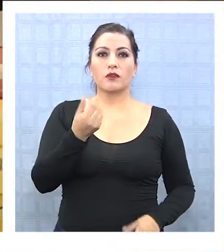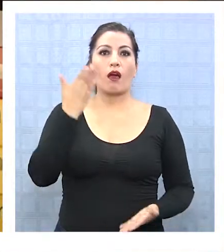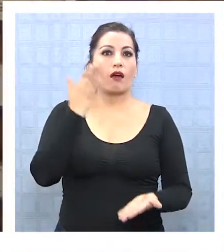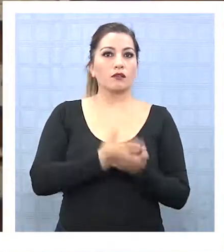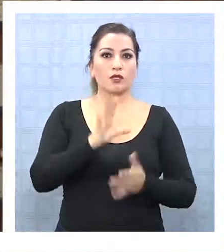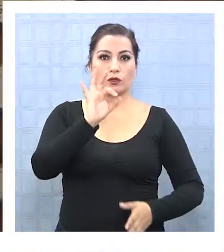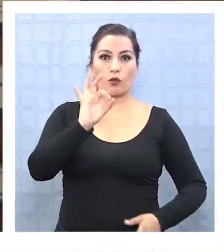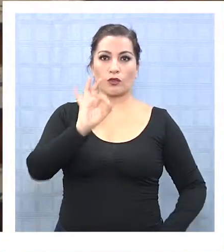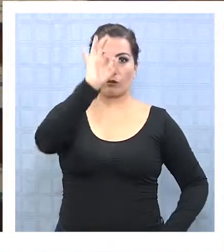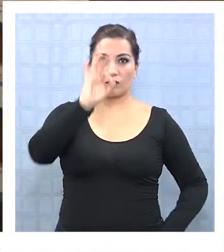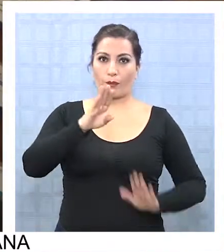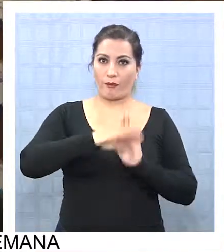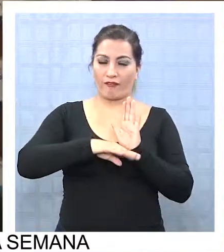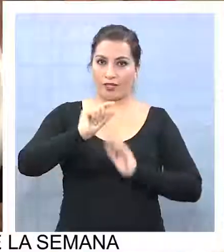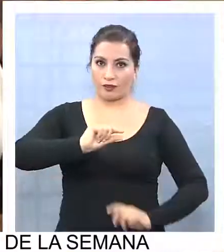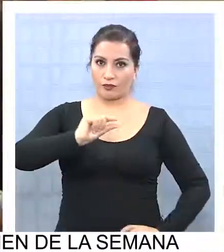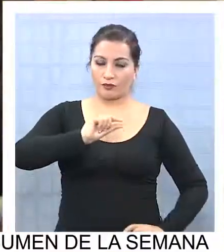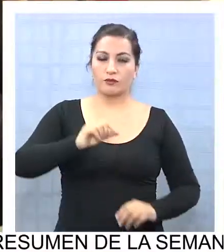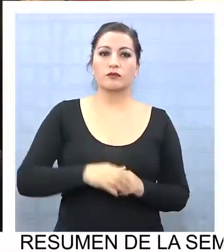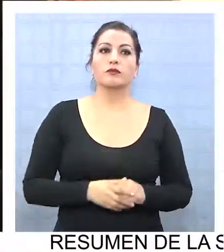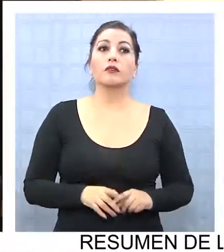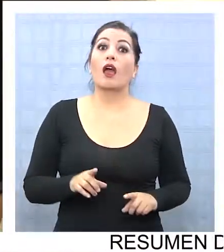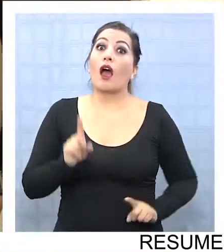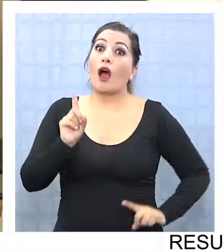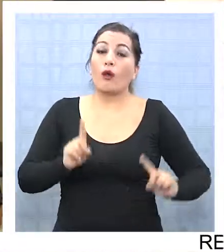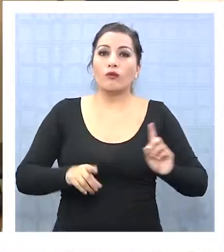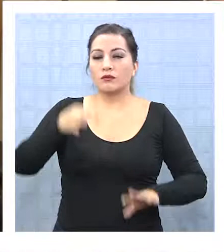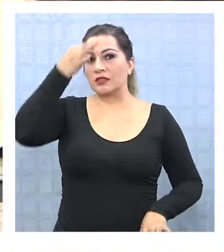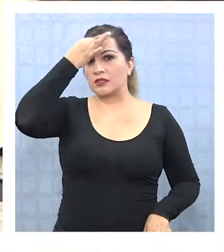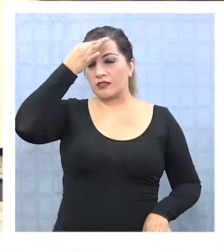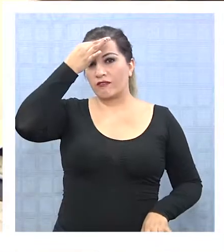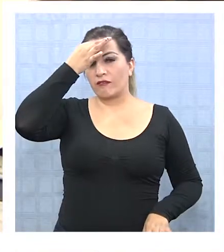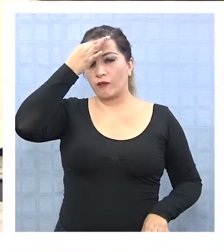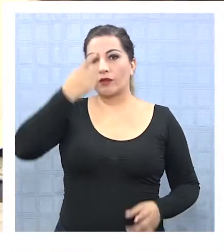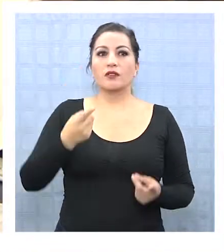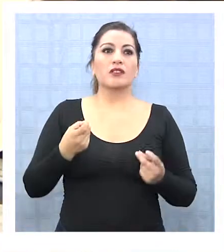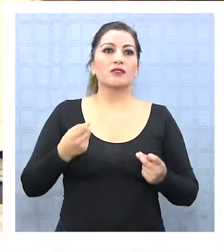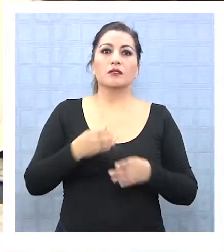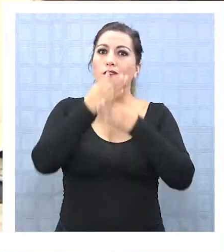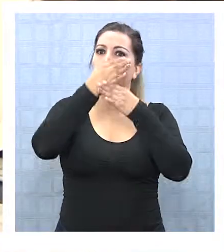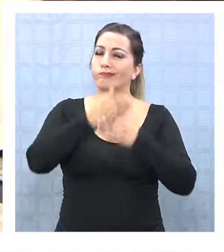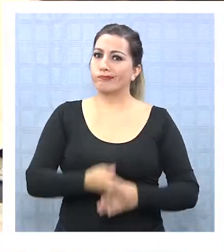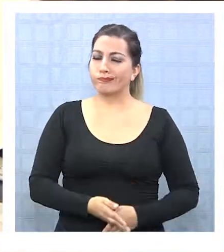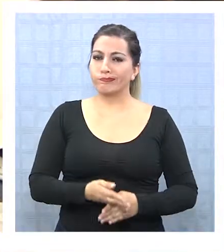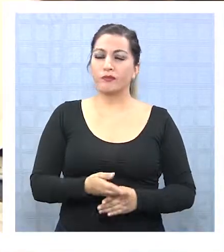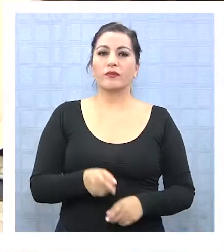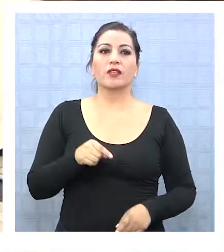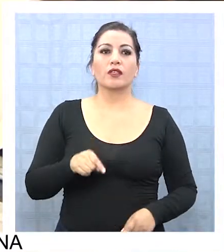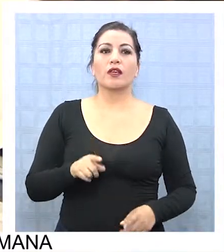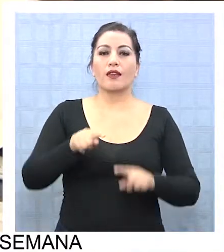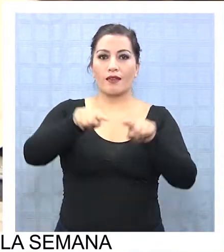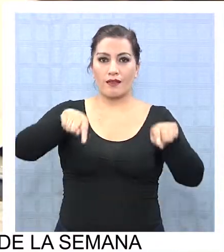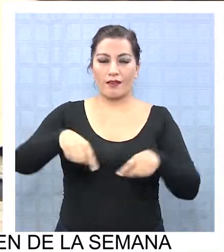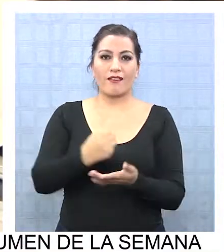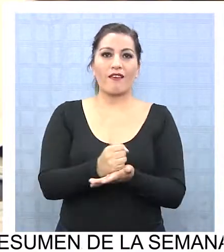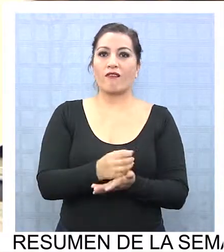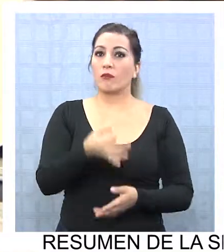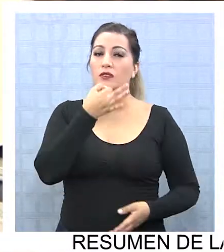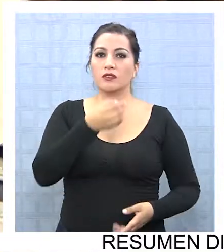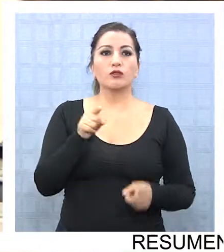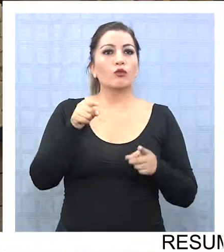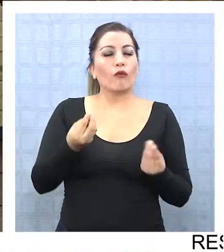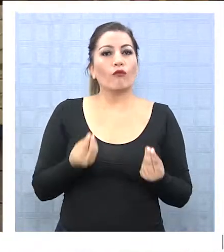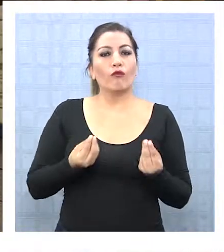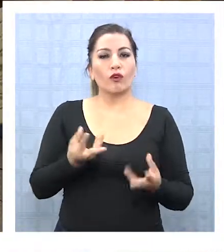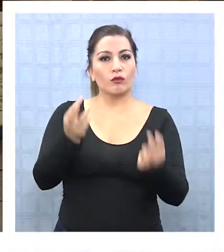hasta de un 50% más barato. Para quienes deben enfrentar enfermedades que requieren medicación de por vida, la farmacia se transforma en una